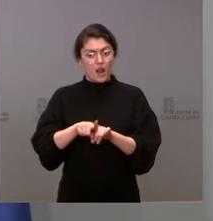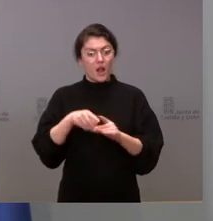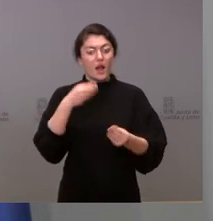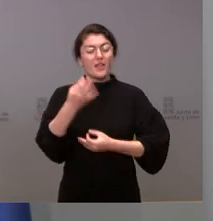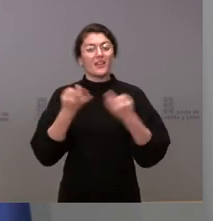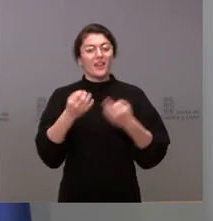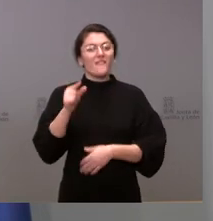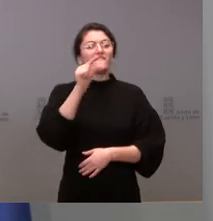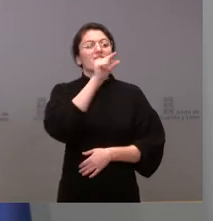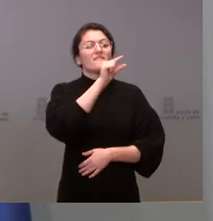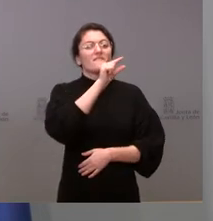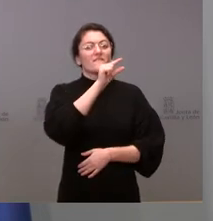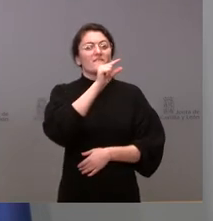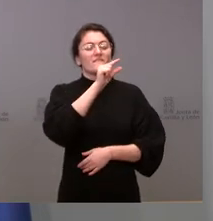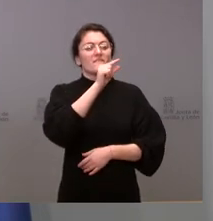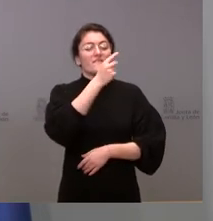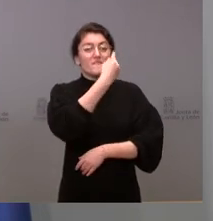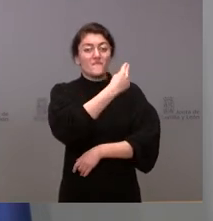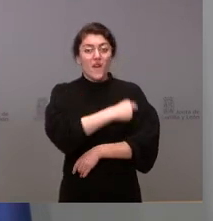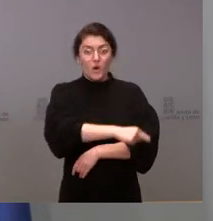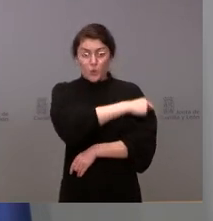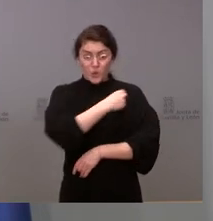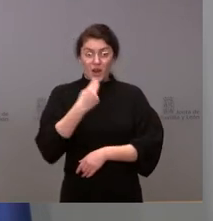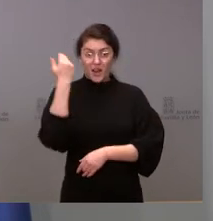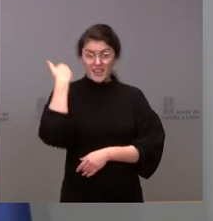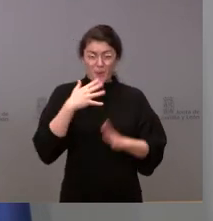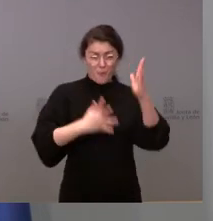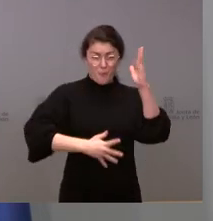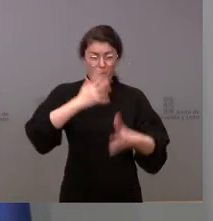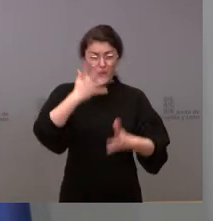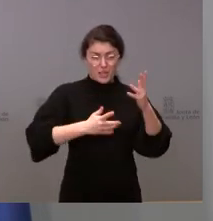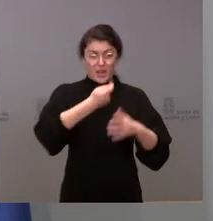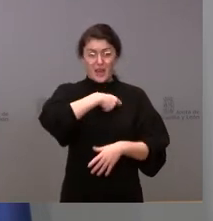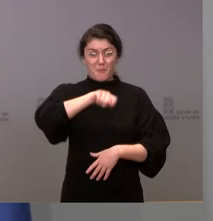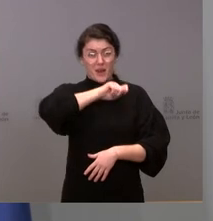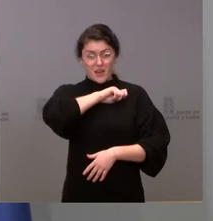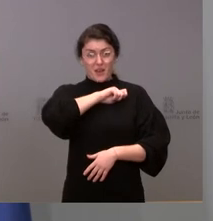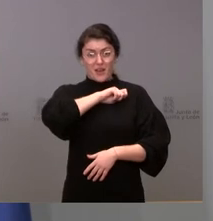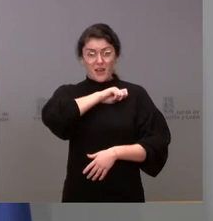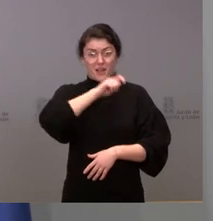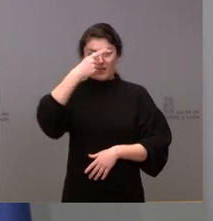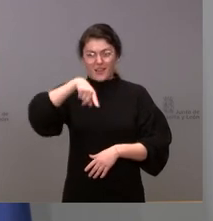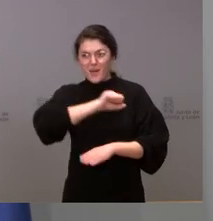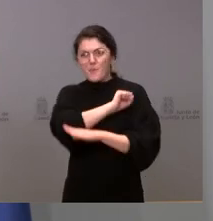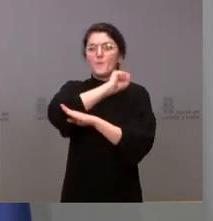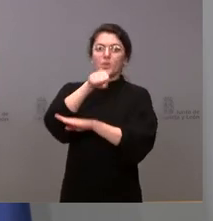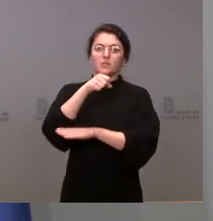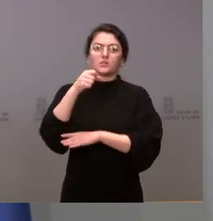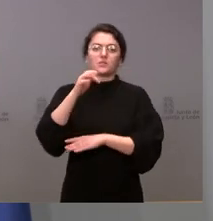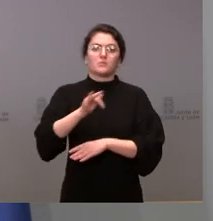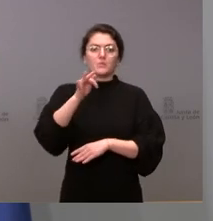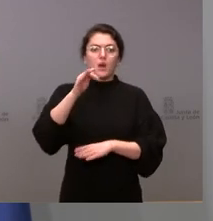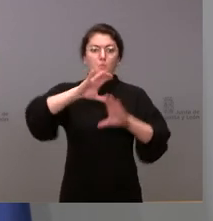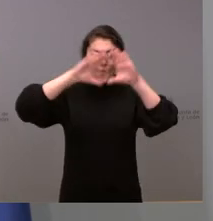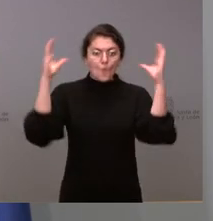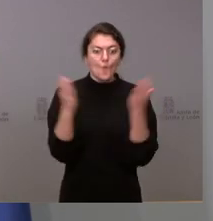de vacunación que son de los más altos de España y de los más altos también a nivel mundial yo no sé si habrá muchos países en el mundo